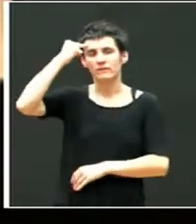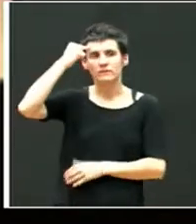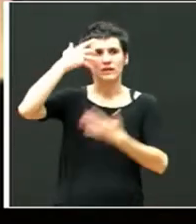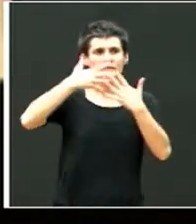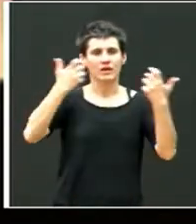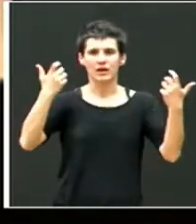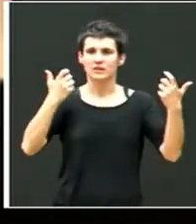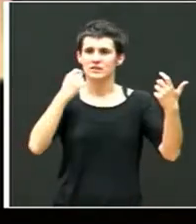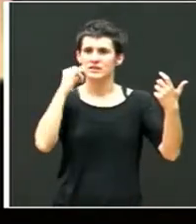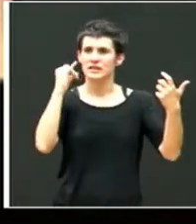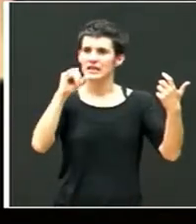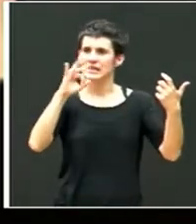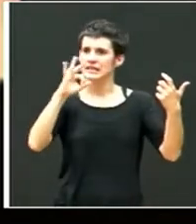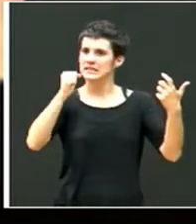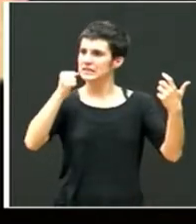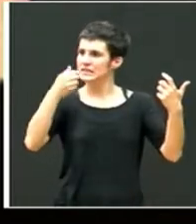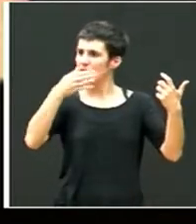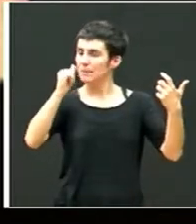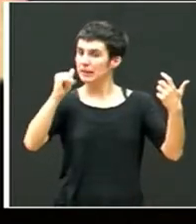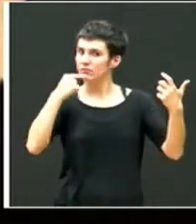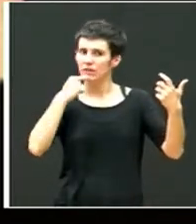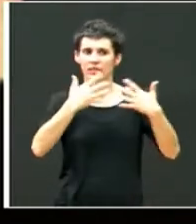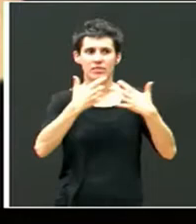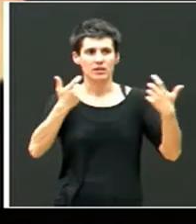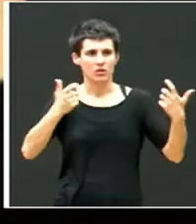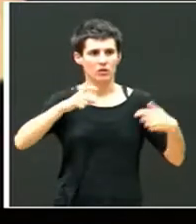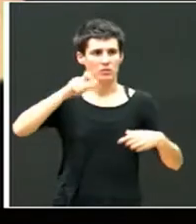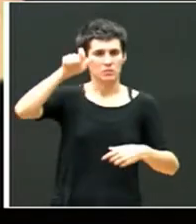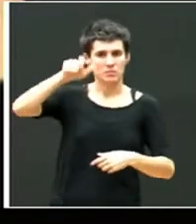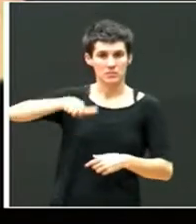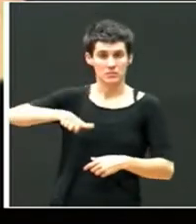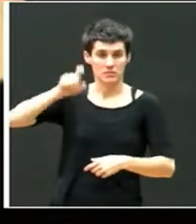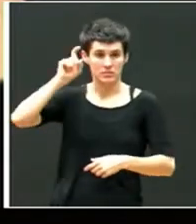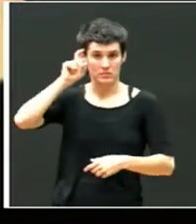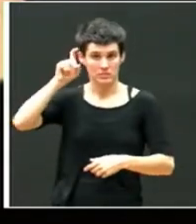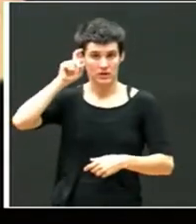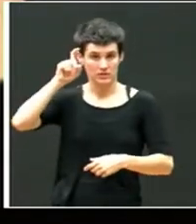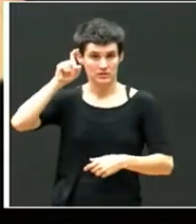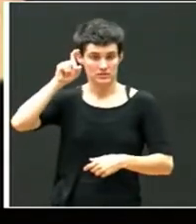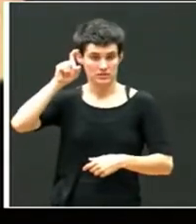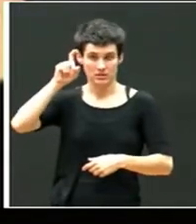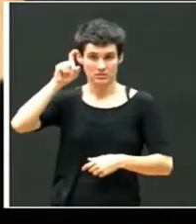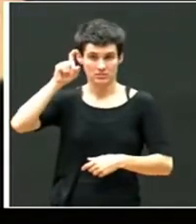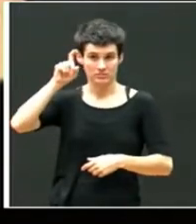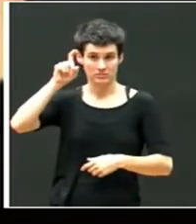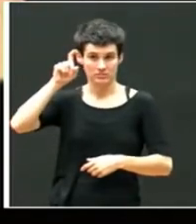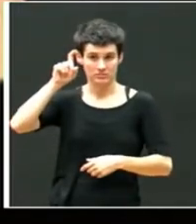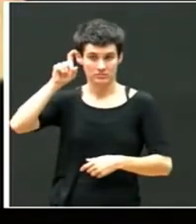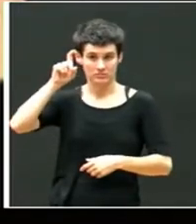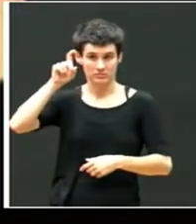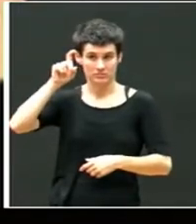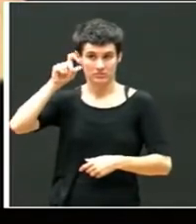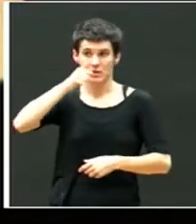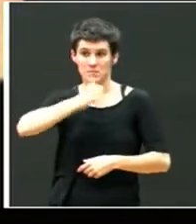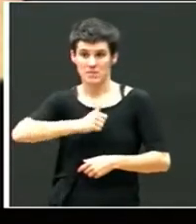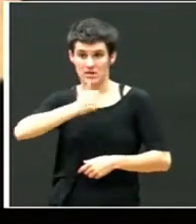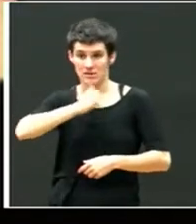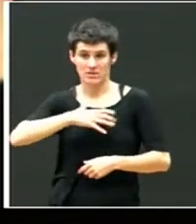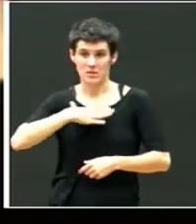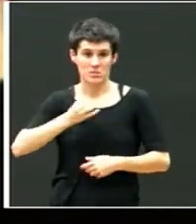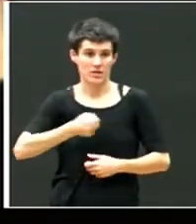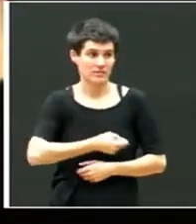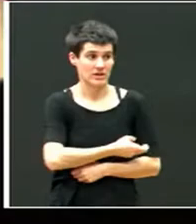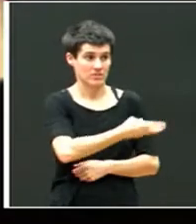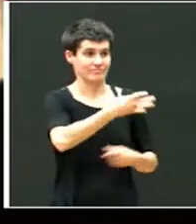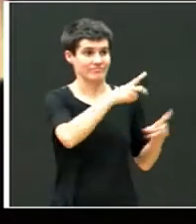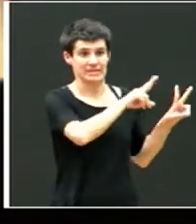George Saville, que dijo que la persona que es maestra en paciencia lo puede ser en cualquier cosa. Creo que tenía que